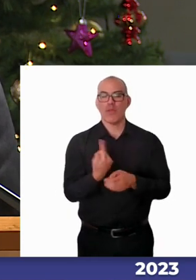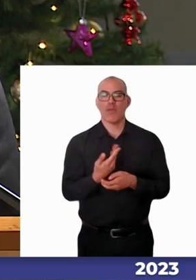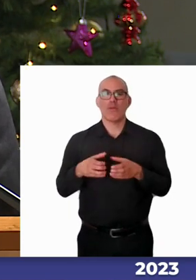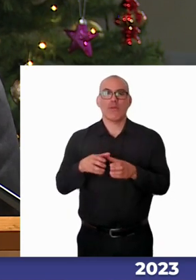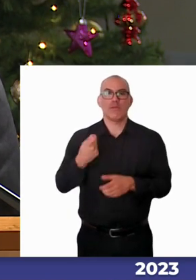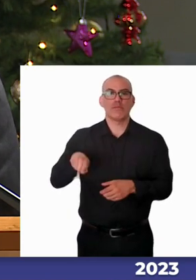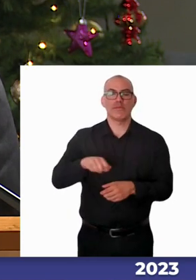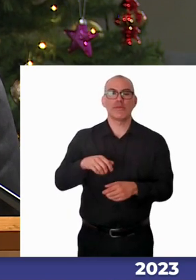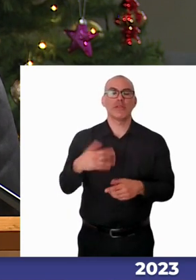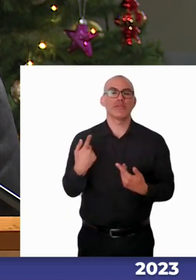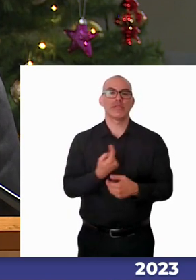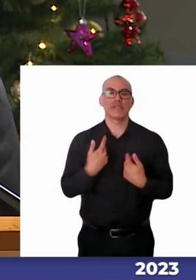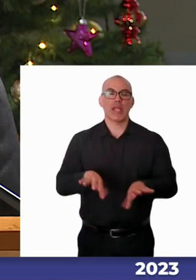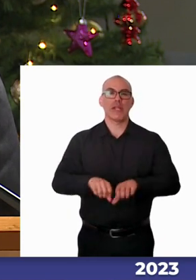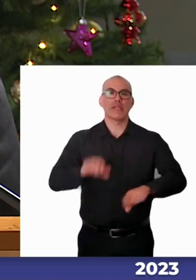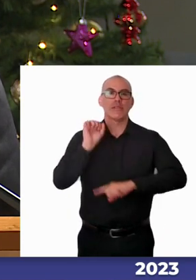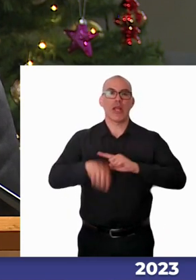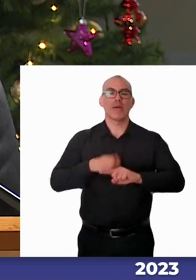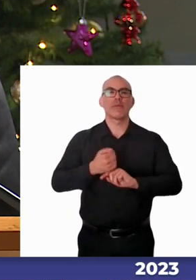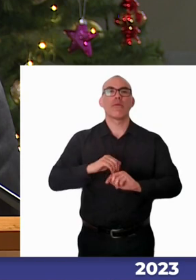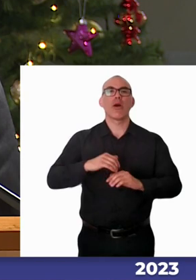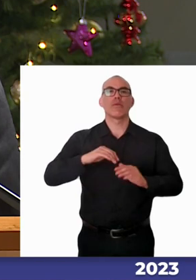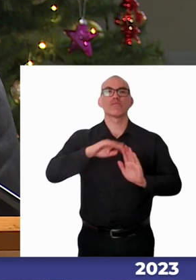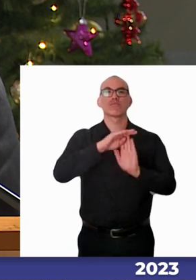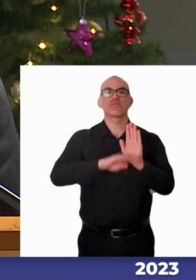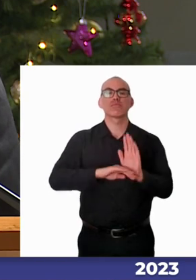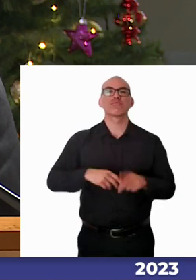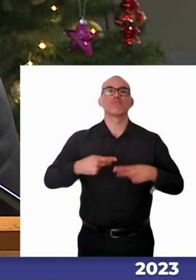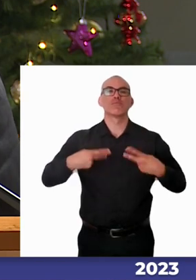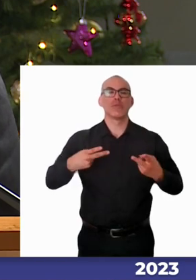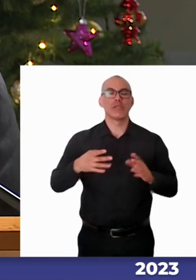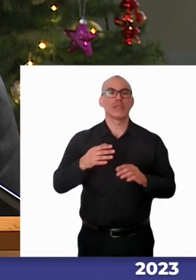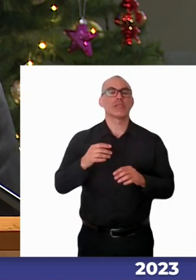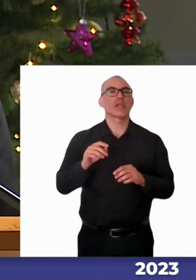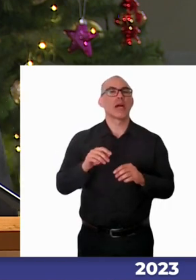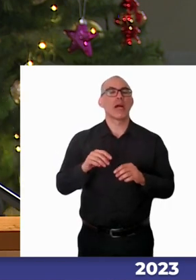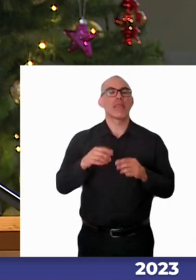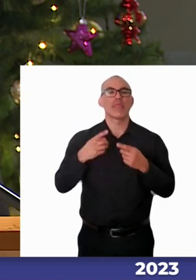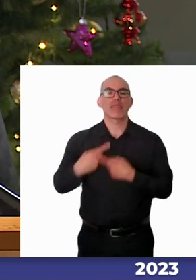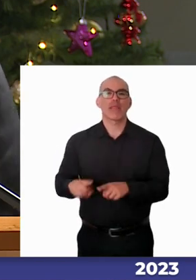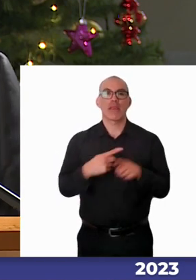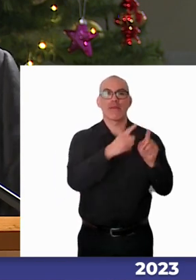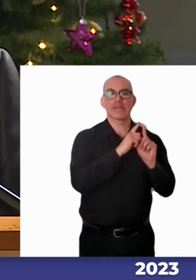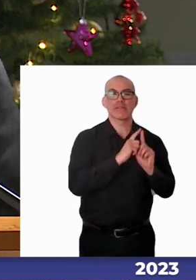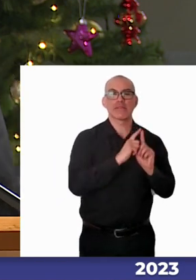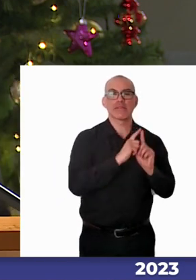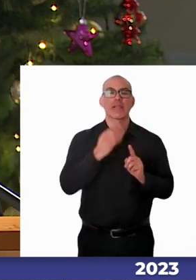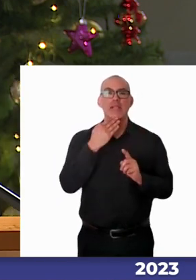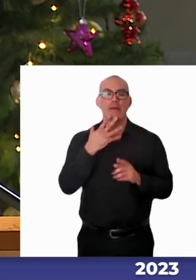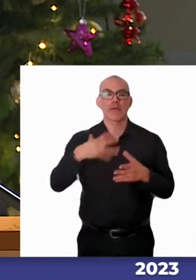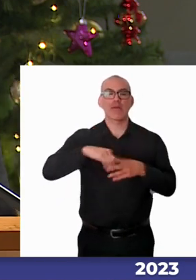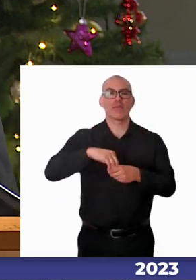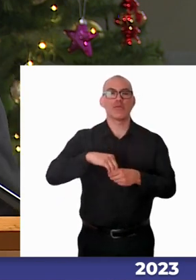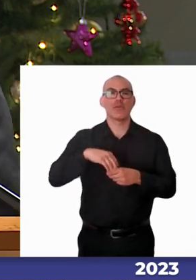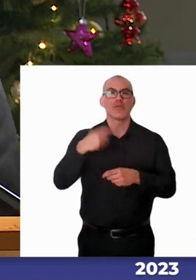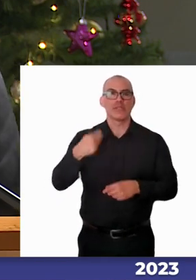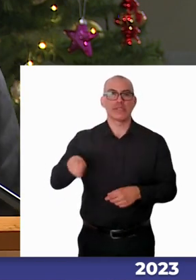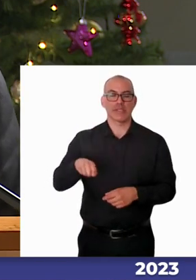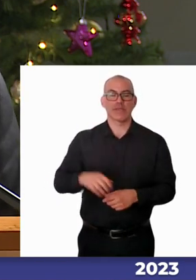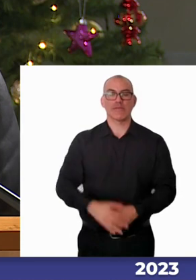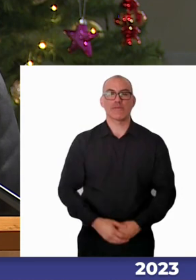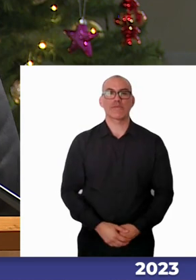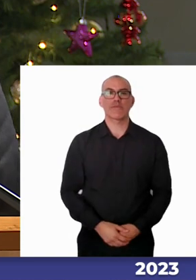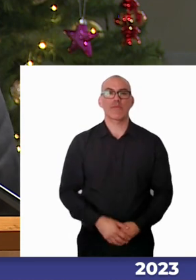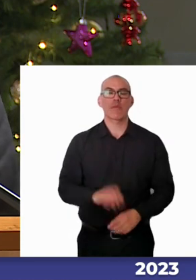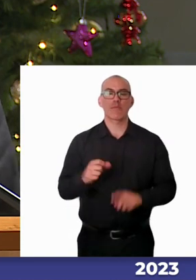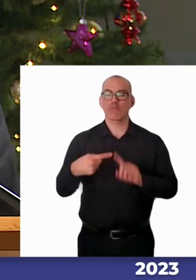política de diversidad e inclusión del Senado, la que tiene como principios, primero, promover la diversidad en